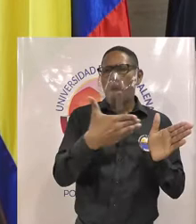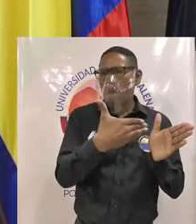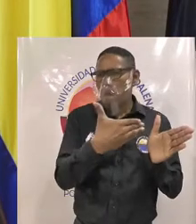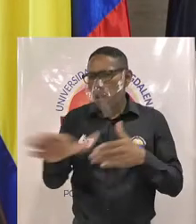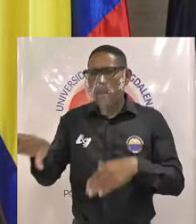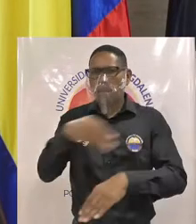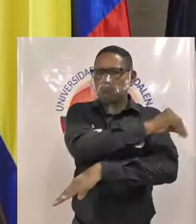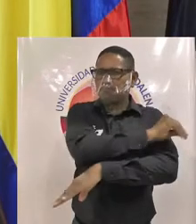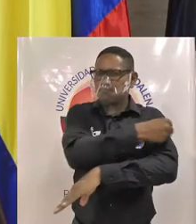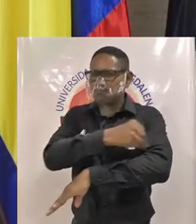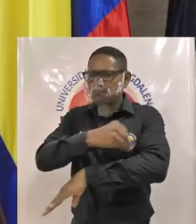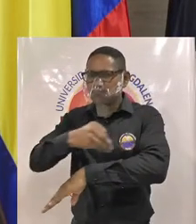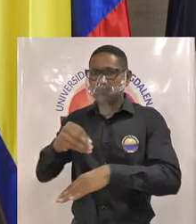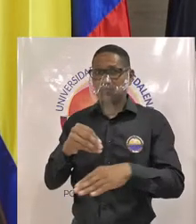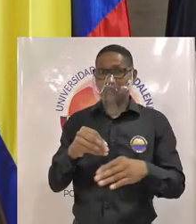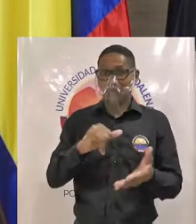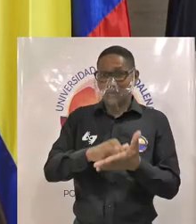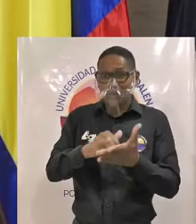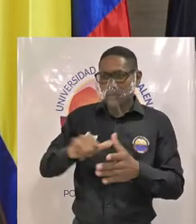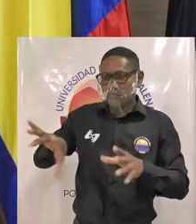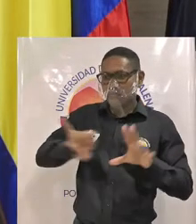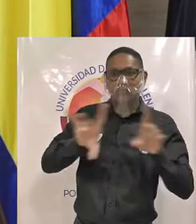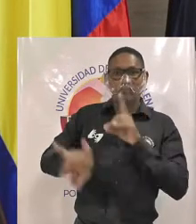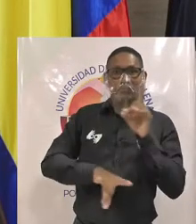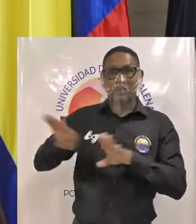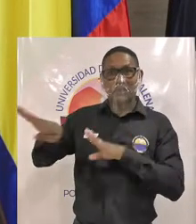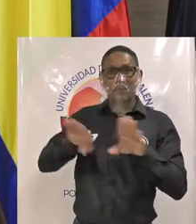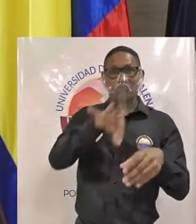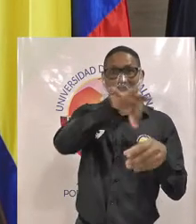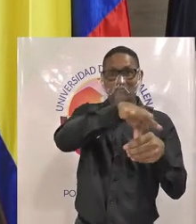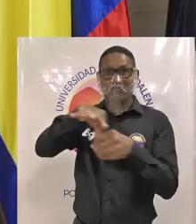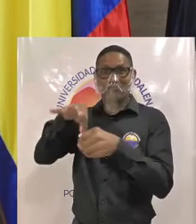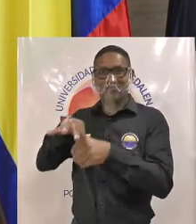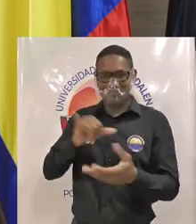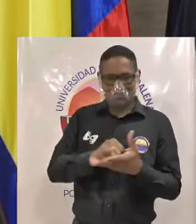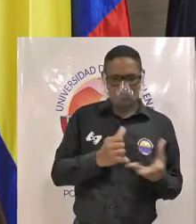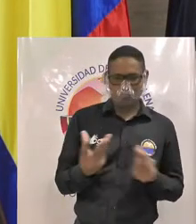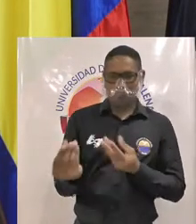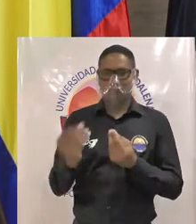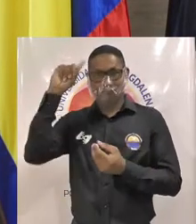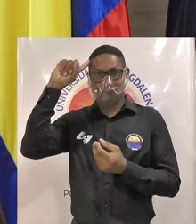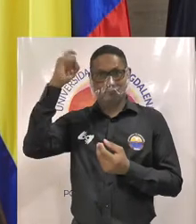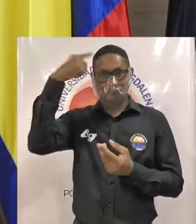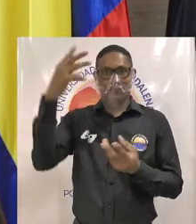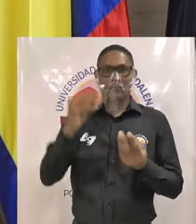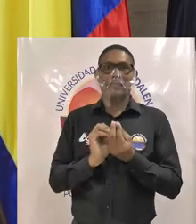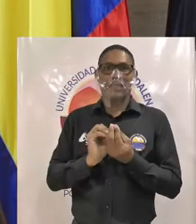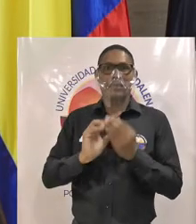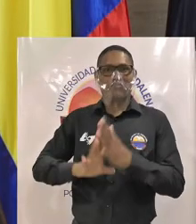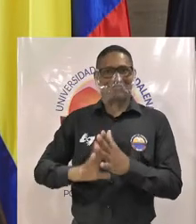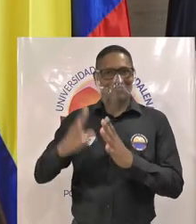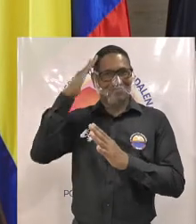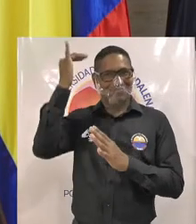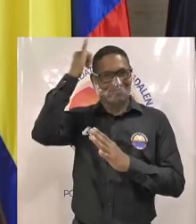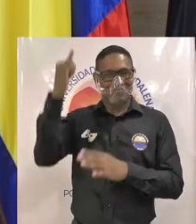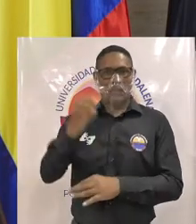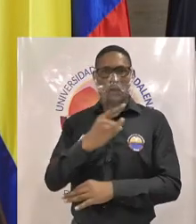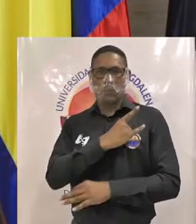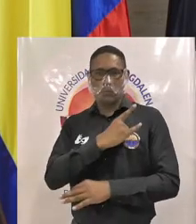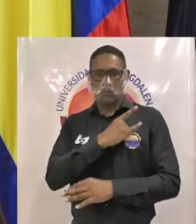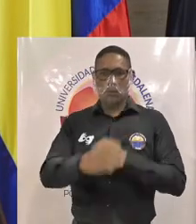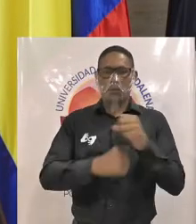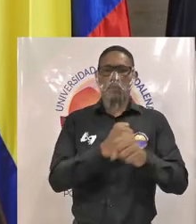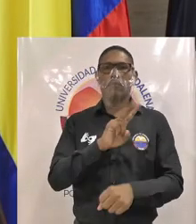representación en el marco de la elección de representantes ante los órganos de gobierno y administración académica de la universidad del periodo